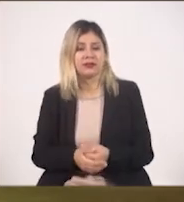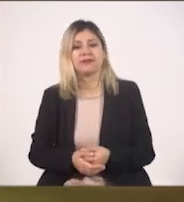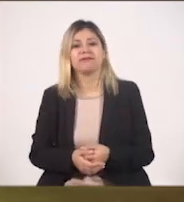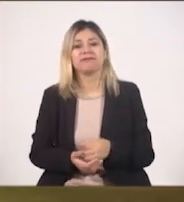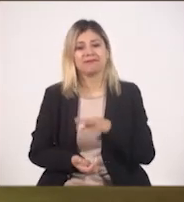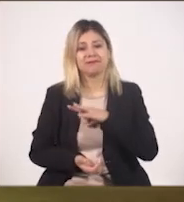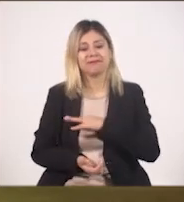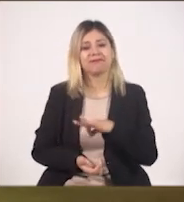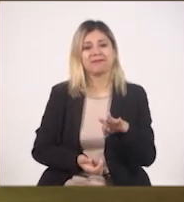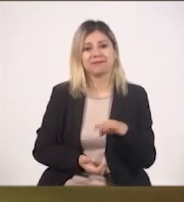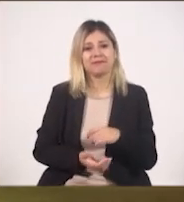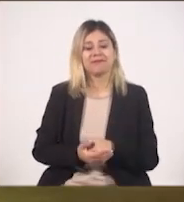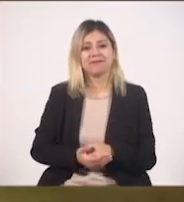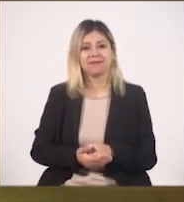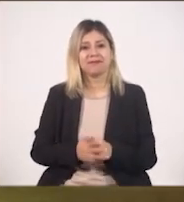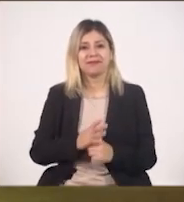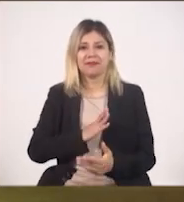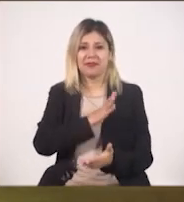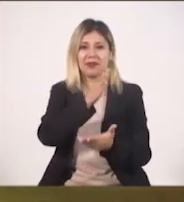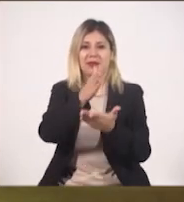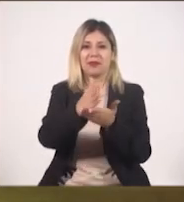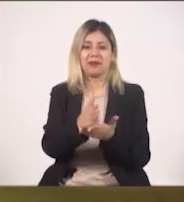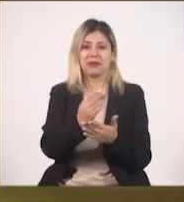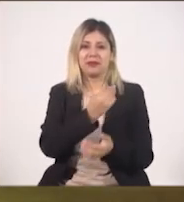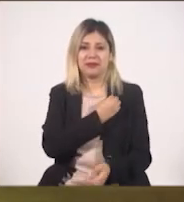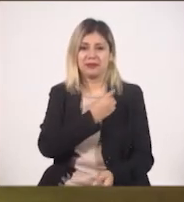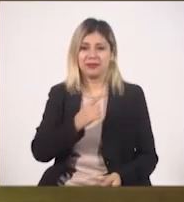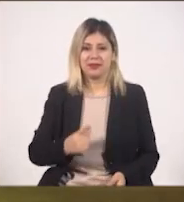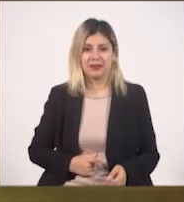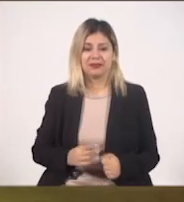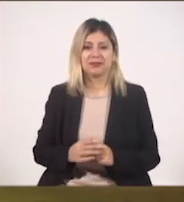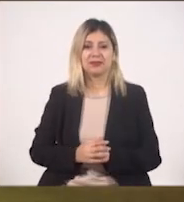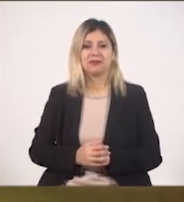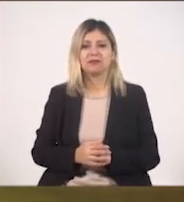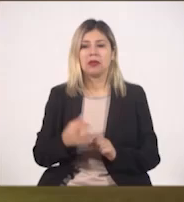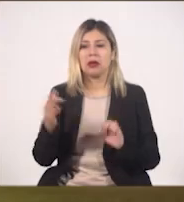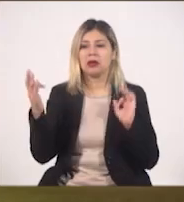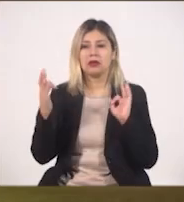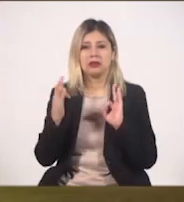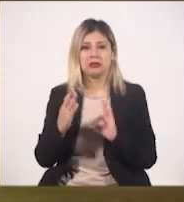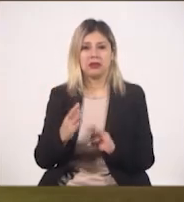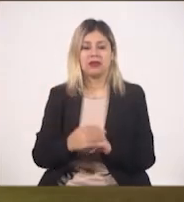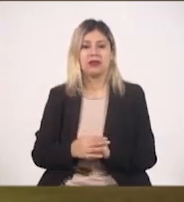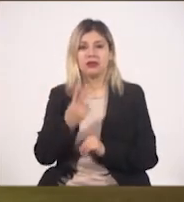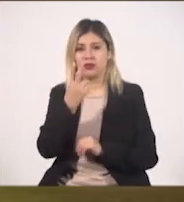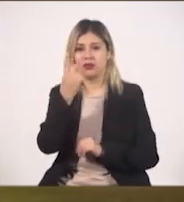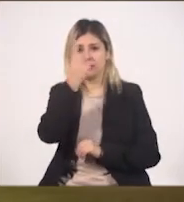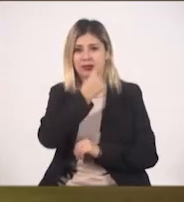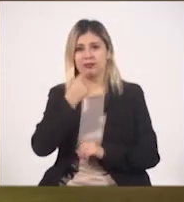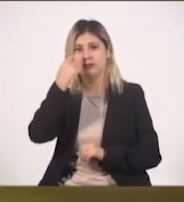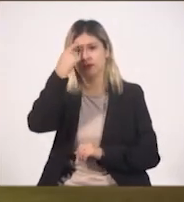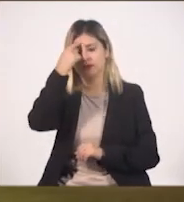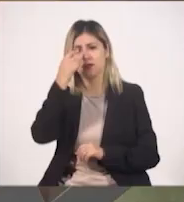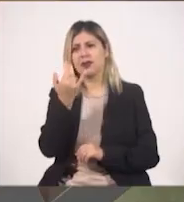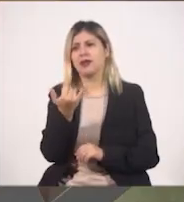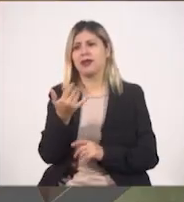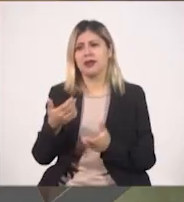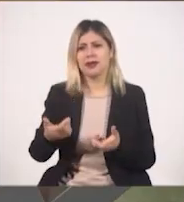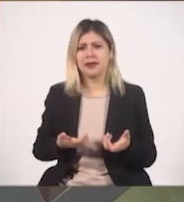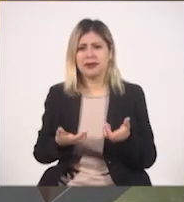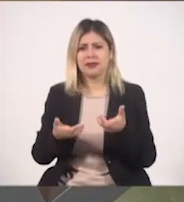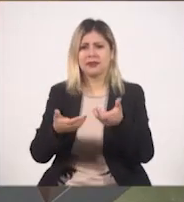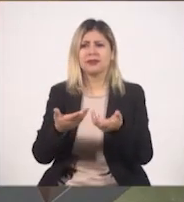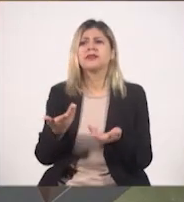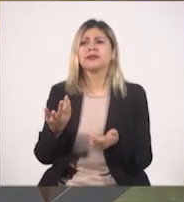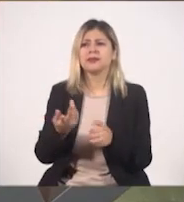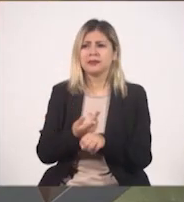tiene una opción, visitar este municipio, no está tan lejos, dos horas. En cuanto a la carretera, ¿qué tal?